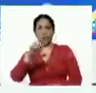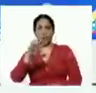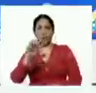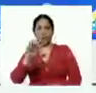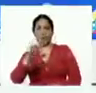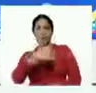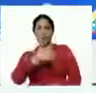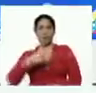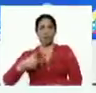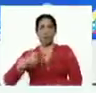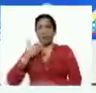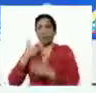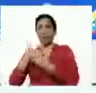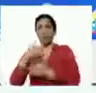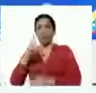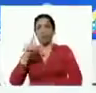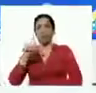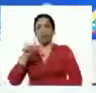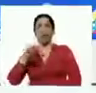agradecerle a Dante Rivas.